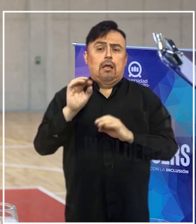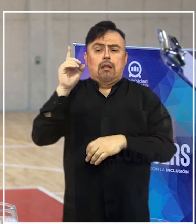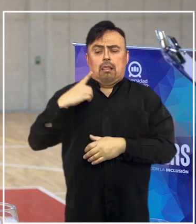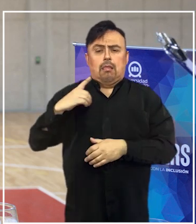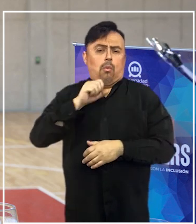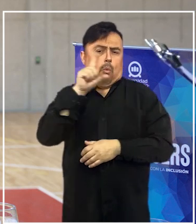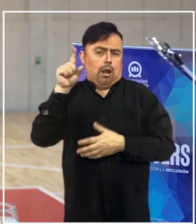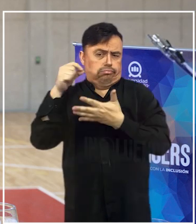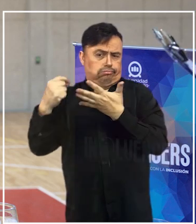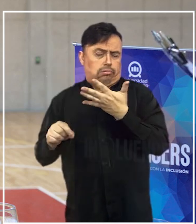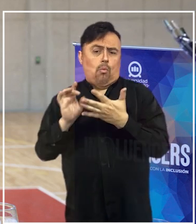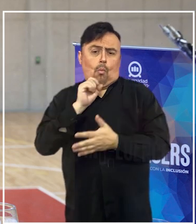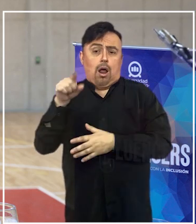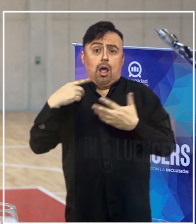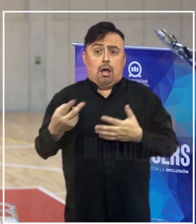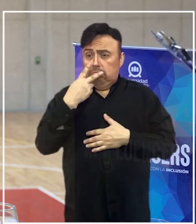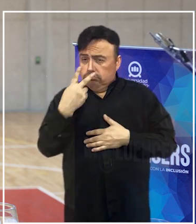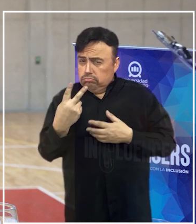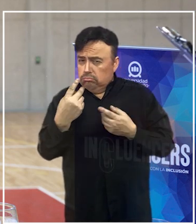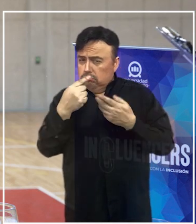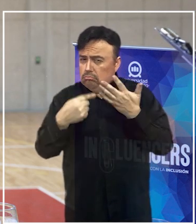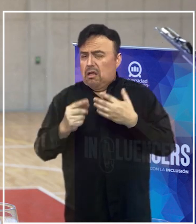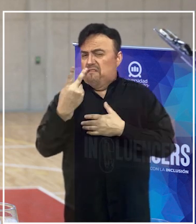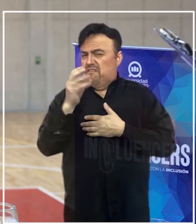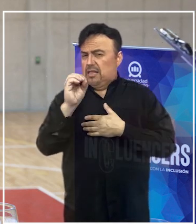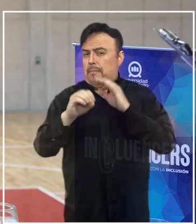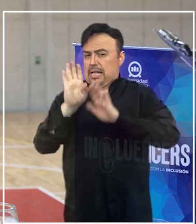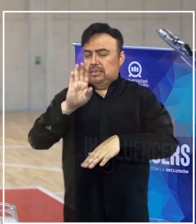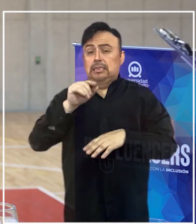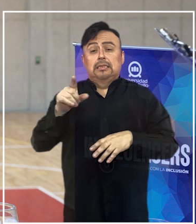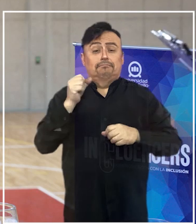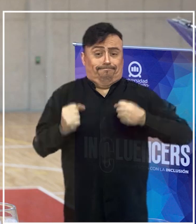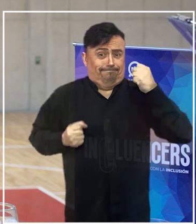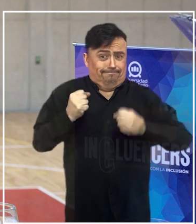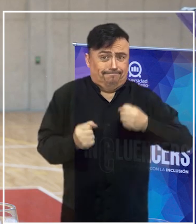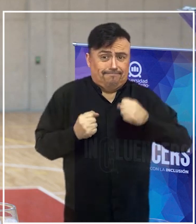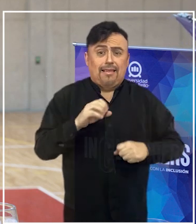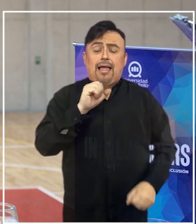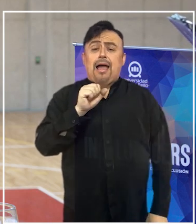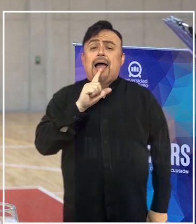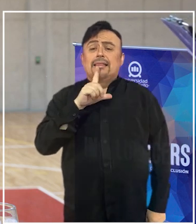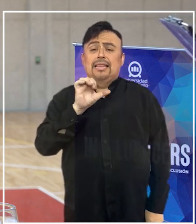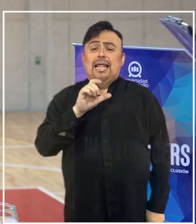la disciplina. Hoy ven una expectativa en más de 20. Creo que siempre el atletismo tiene una